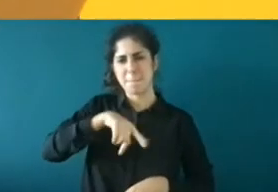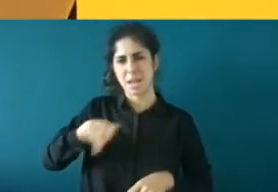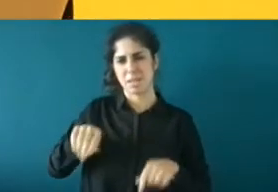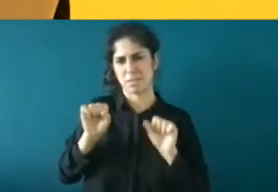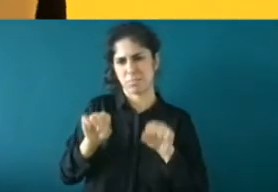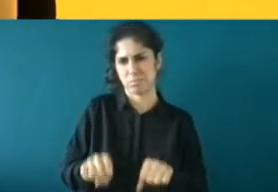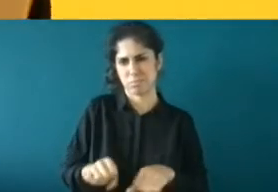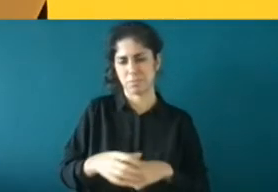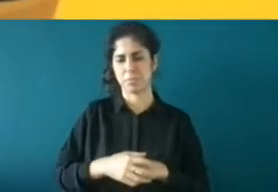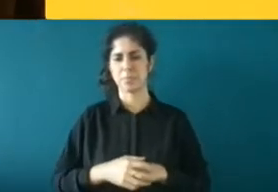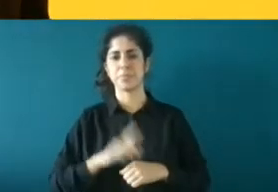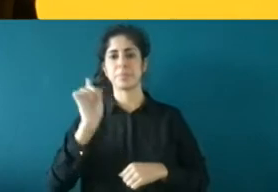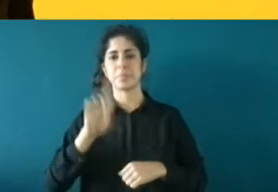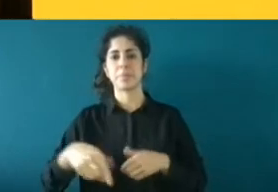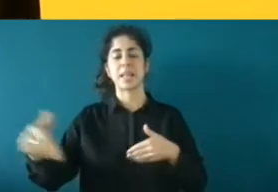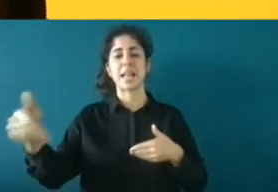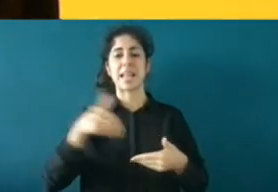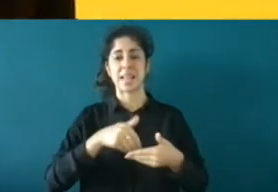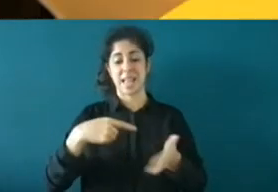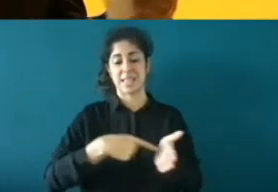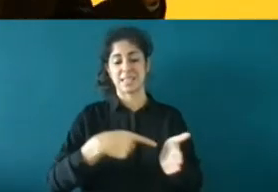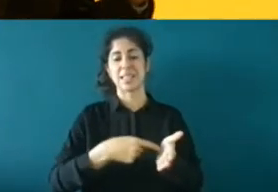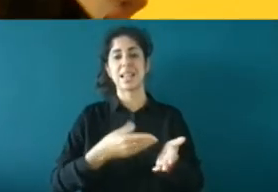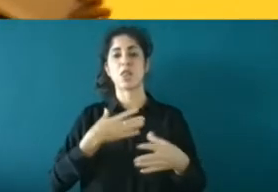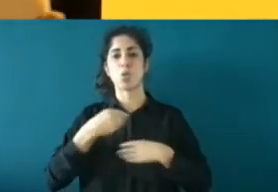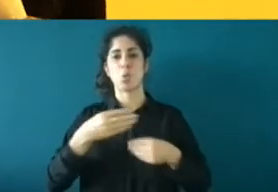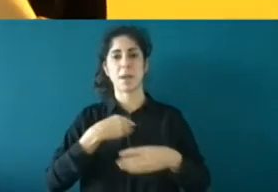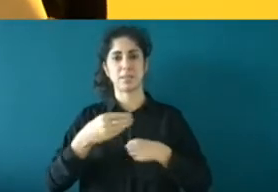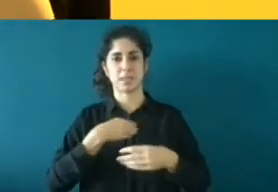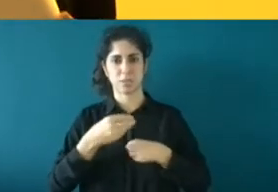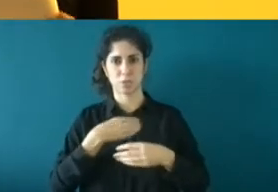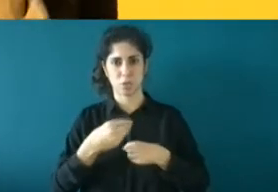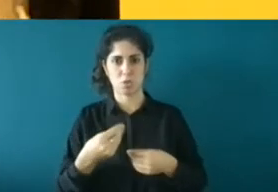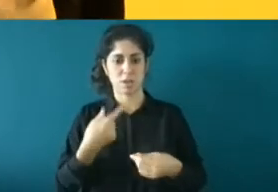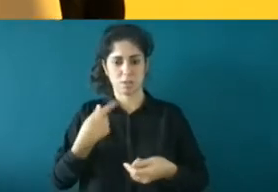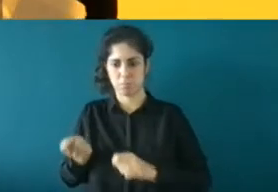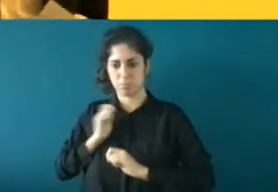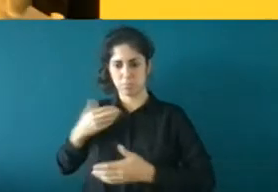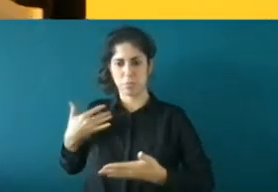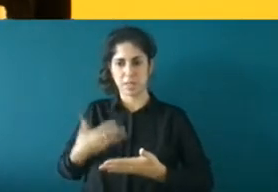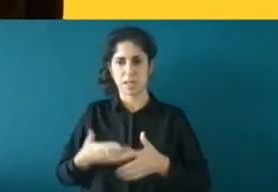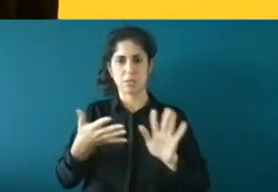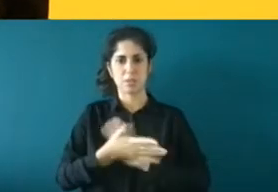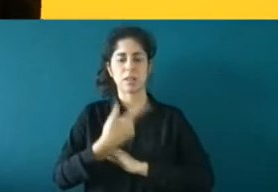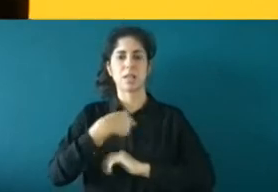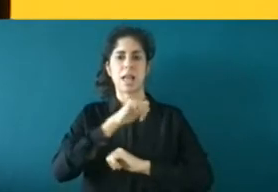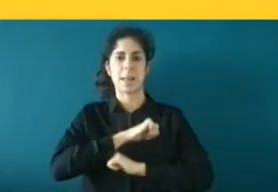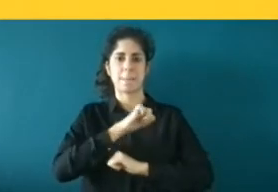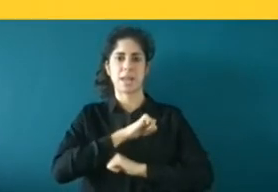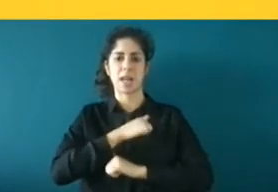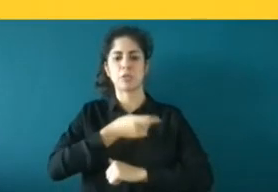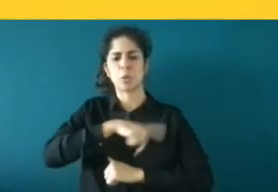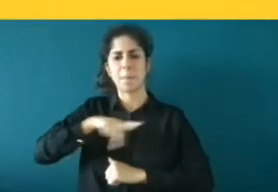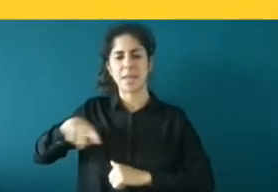no preceptiva que un chico después de estar esperando meses y meses por su cita cuando vaya le dice el policía de turno que usted